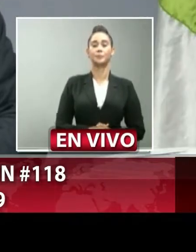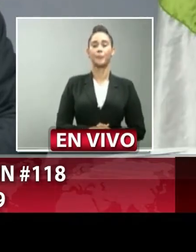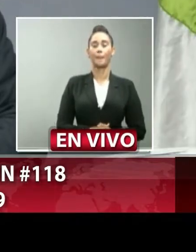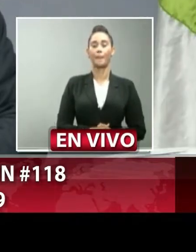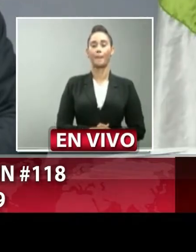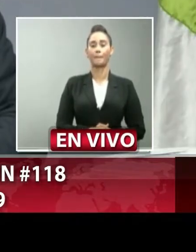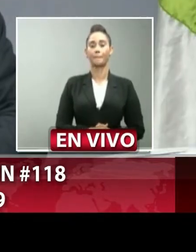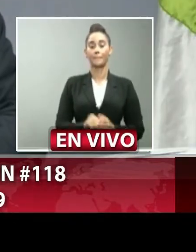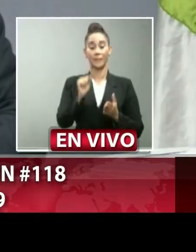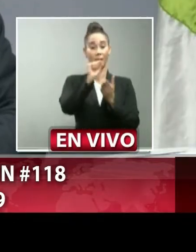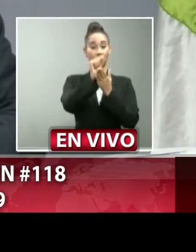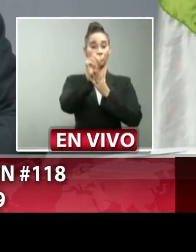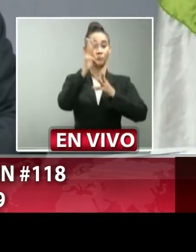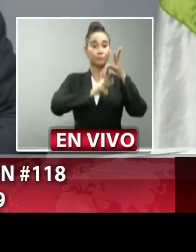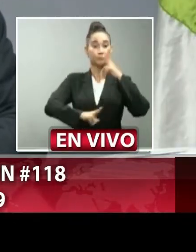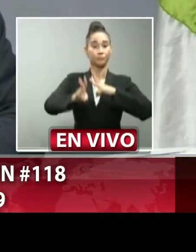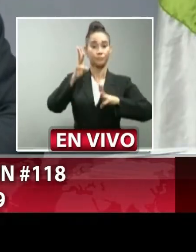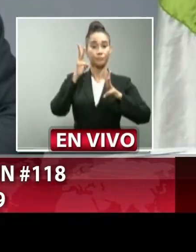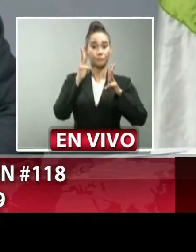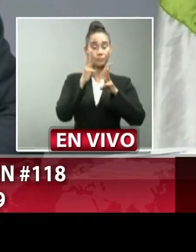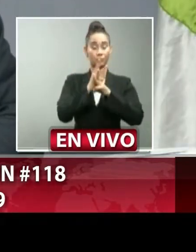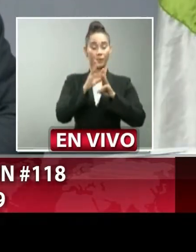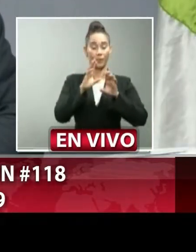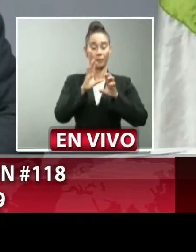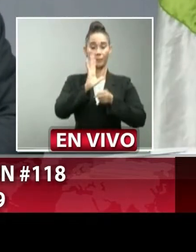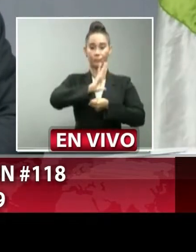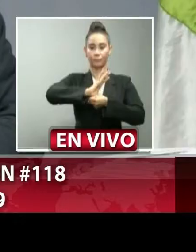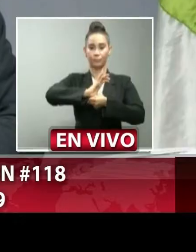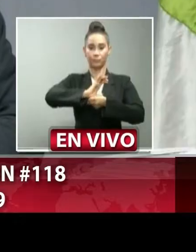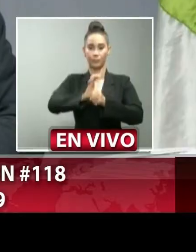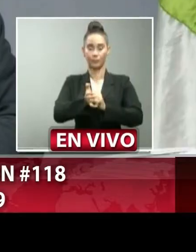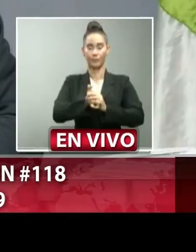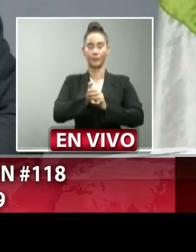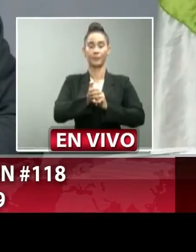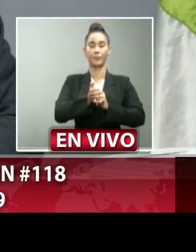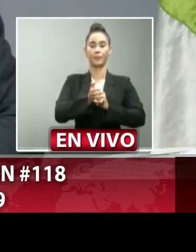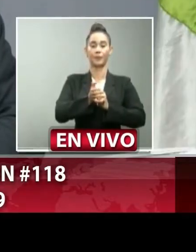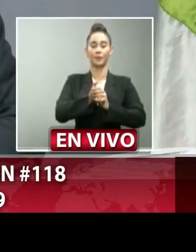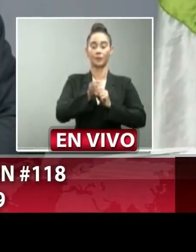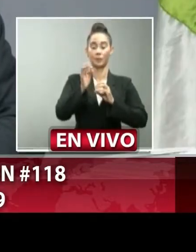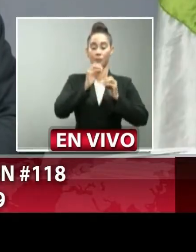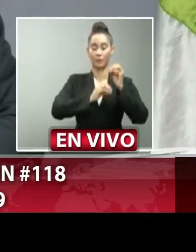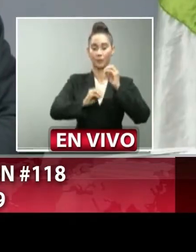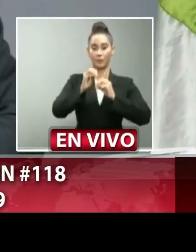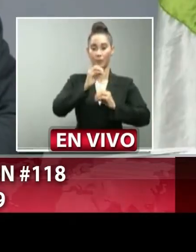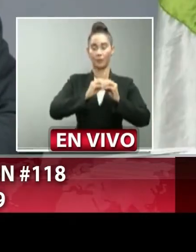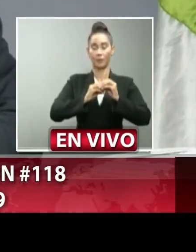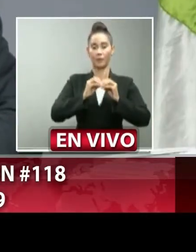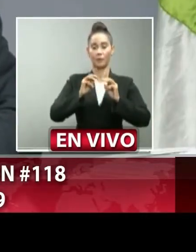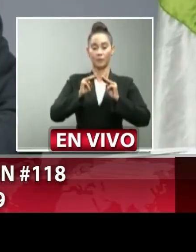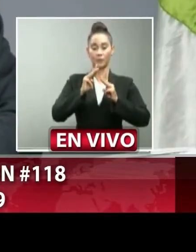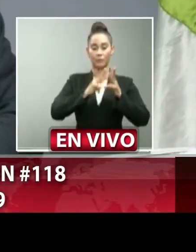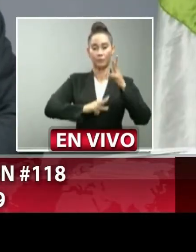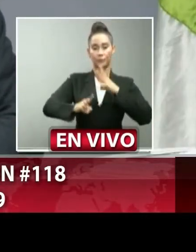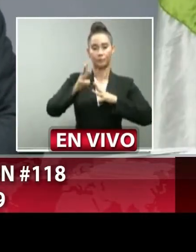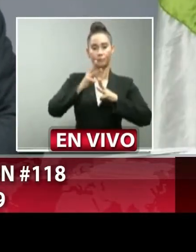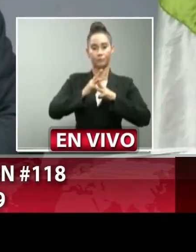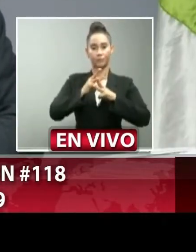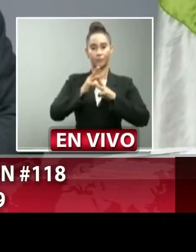la situación global del COVID-19 según la Organización Mundial de la Salud